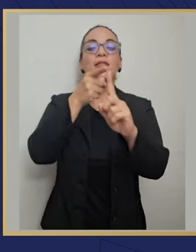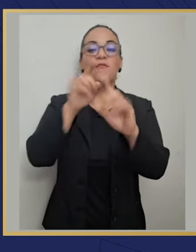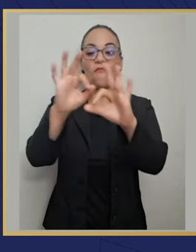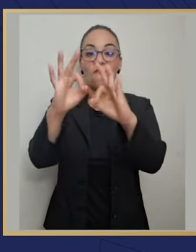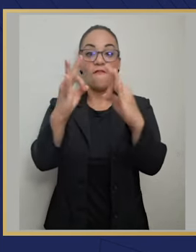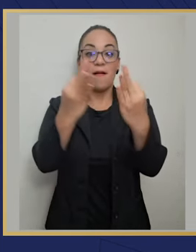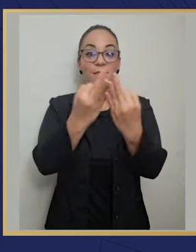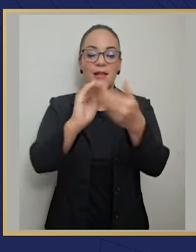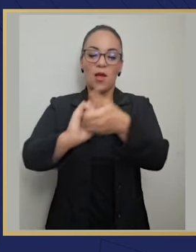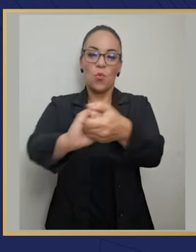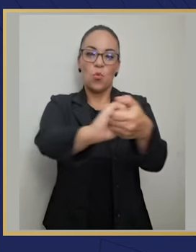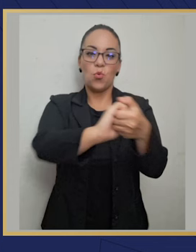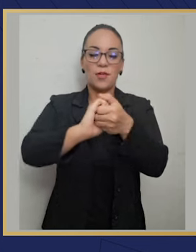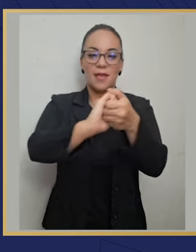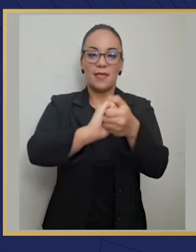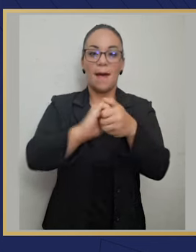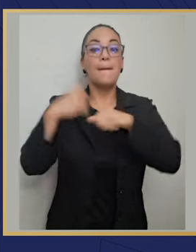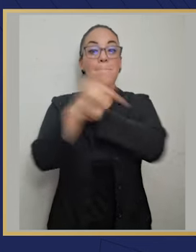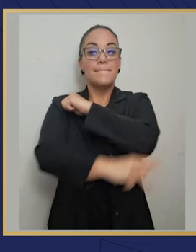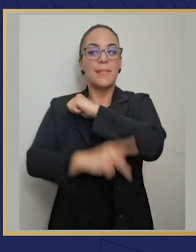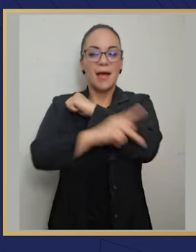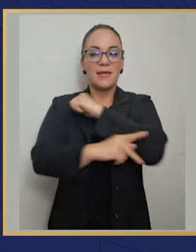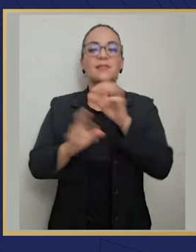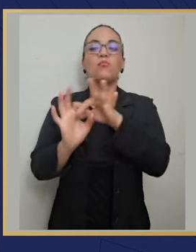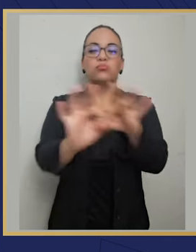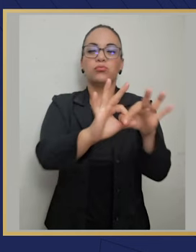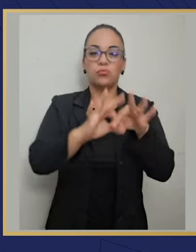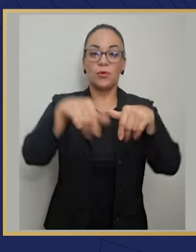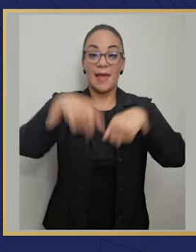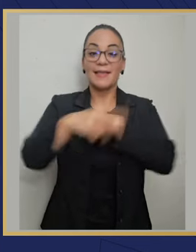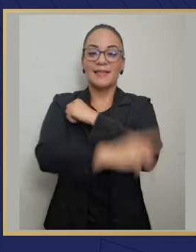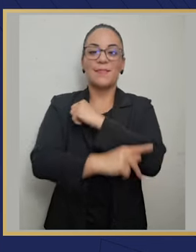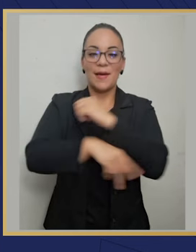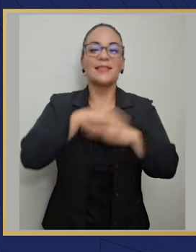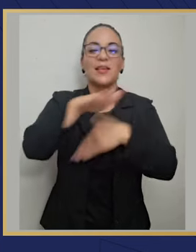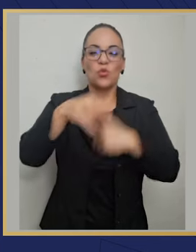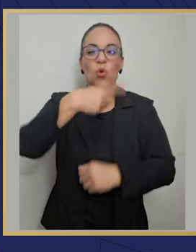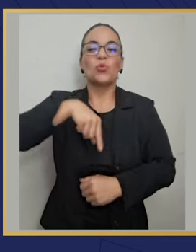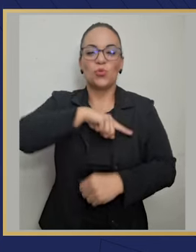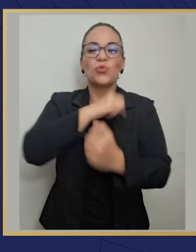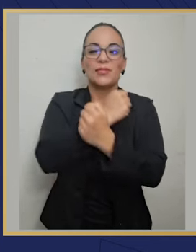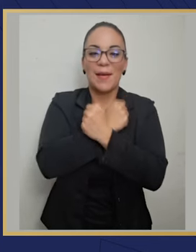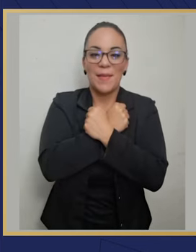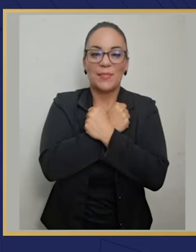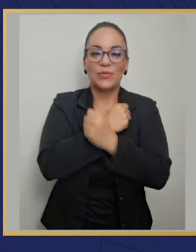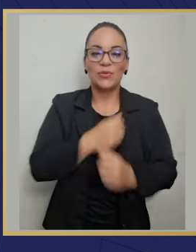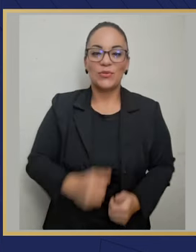familia y la articulación de un gran país este país, el que todos amamos